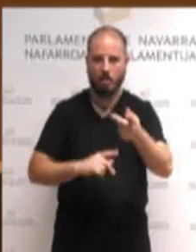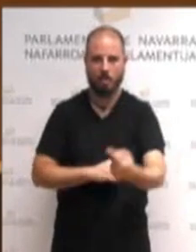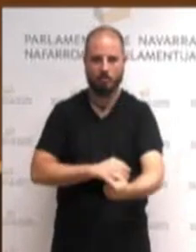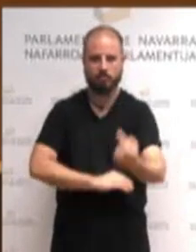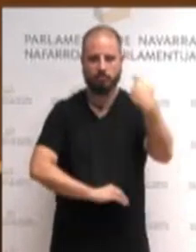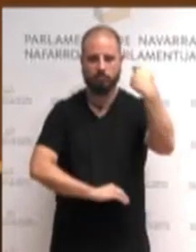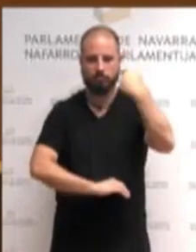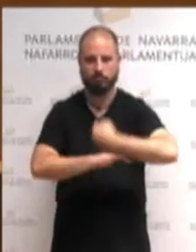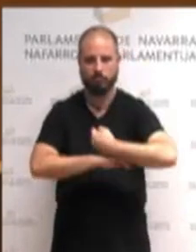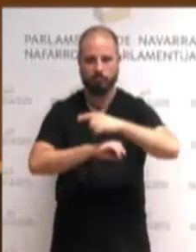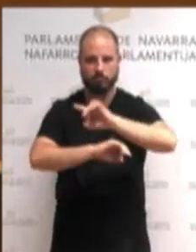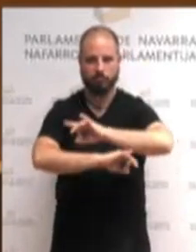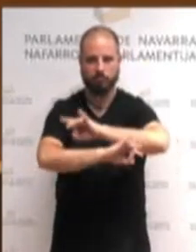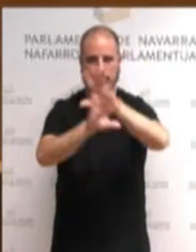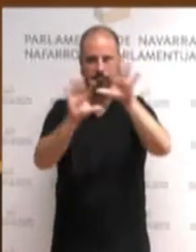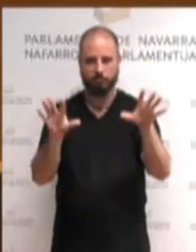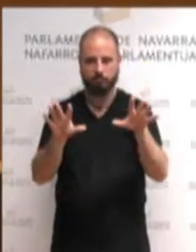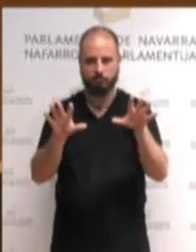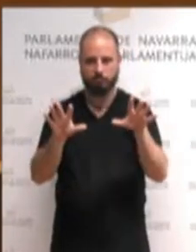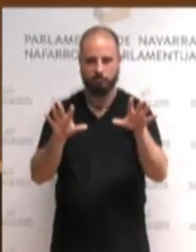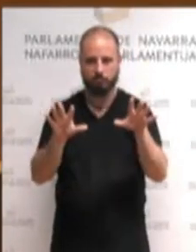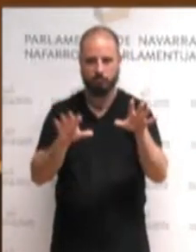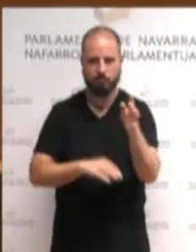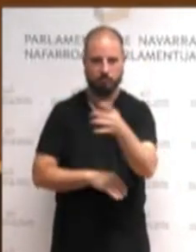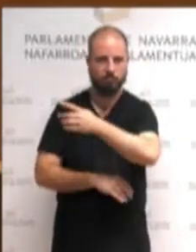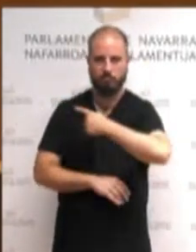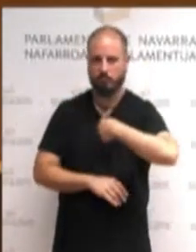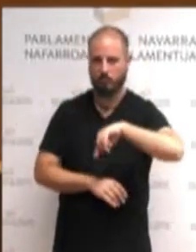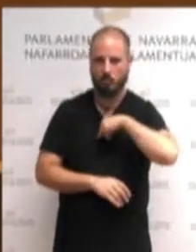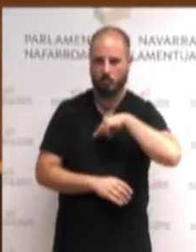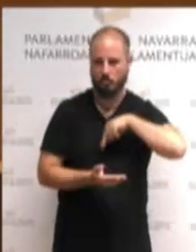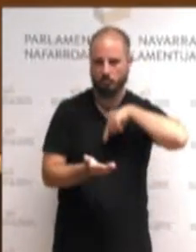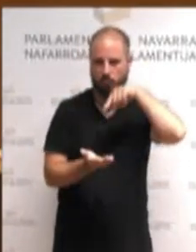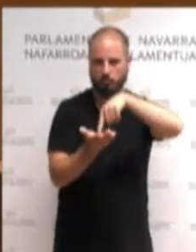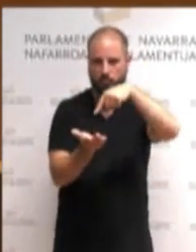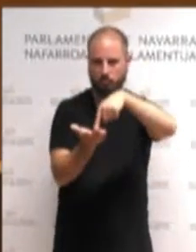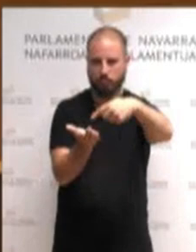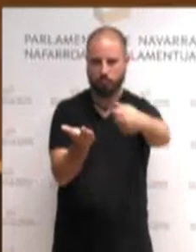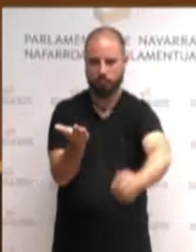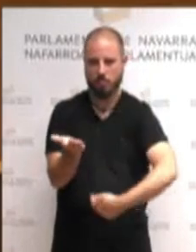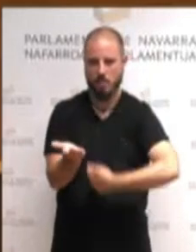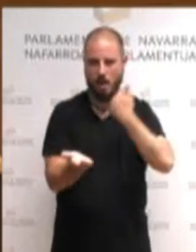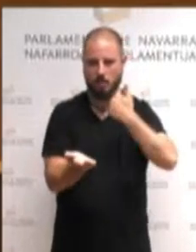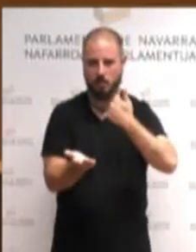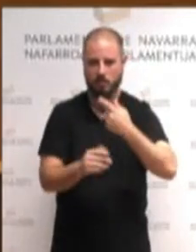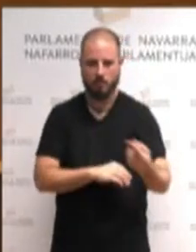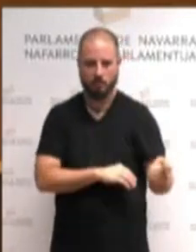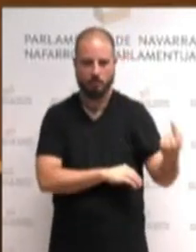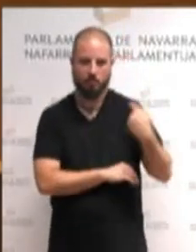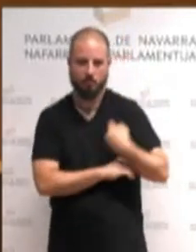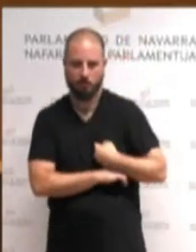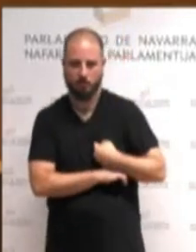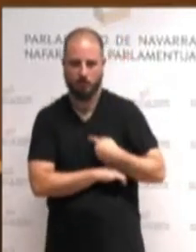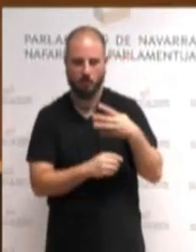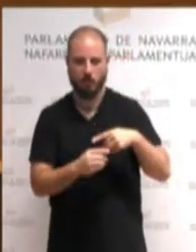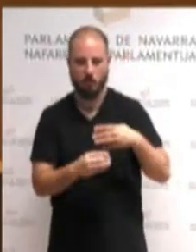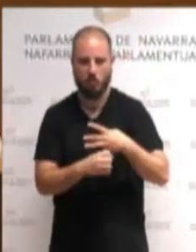muy claro, que seamos aún más determinantes y exigentes estos cuatro años.